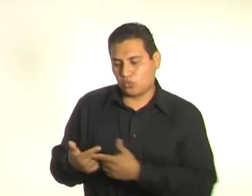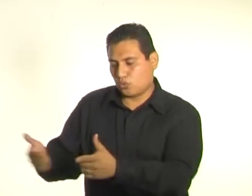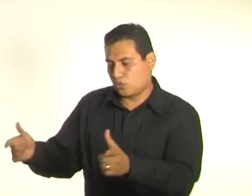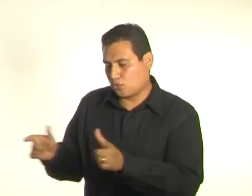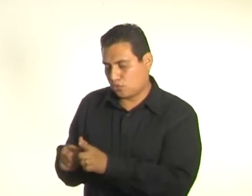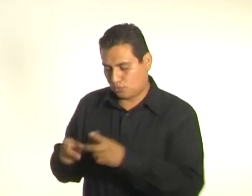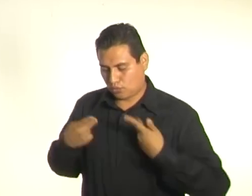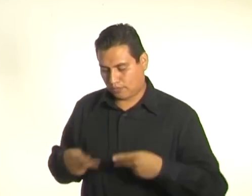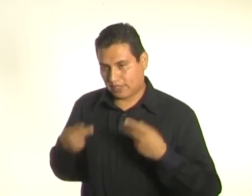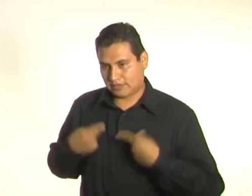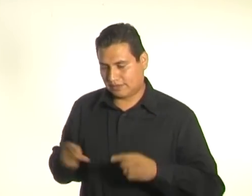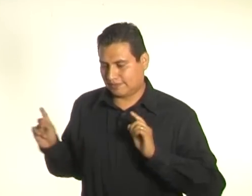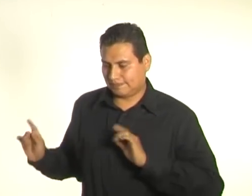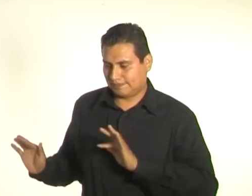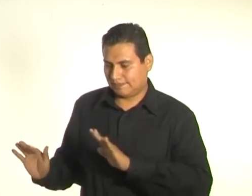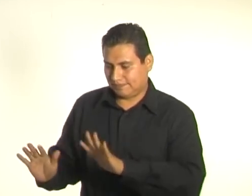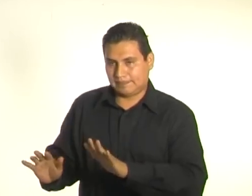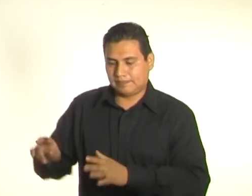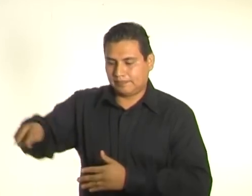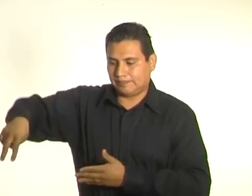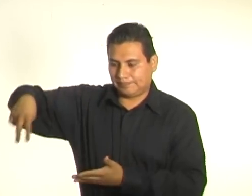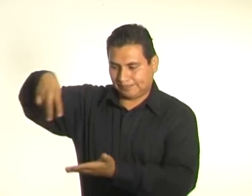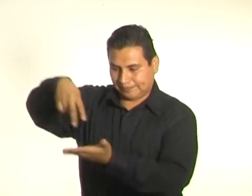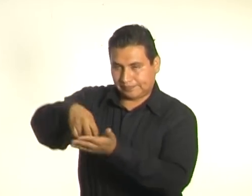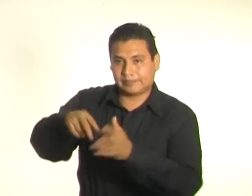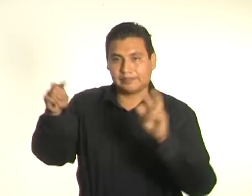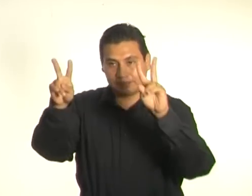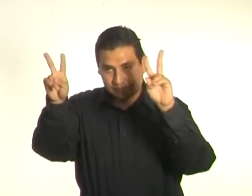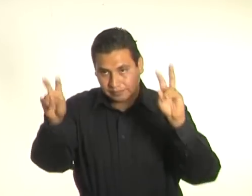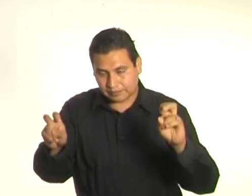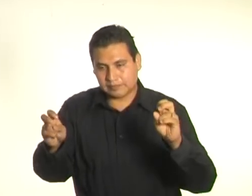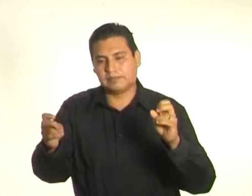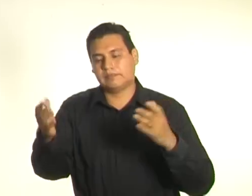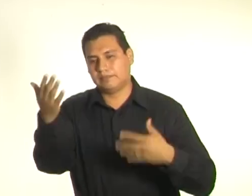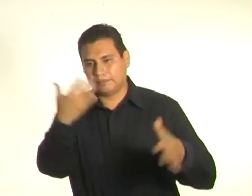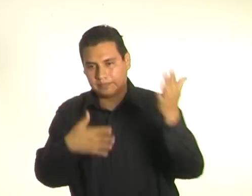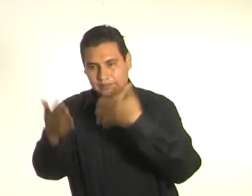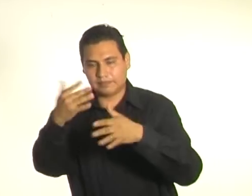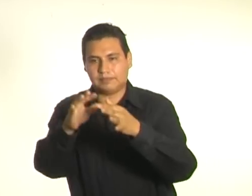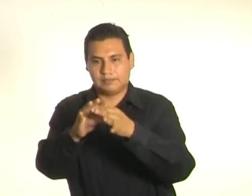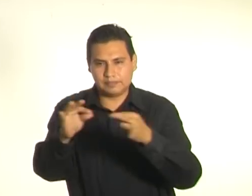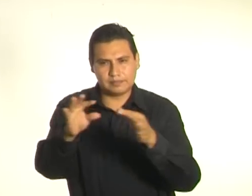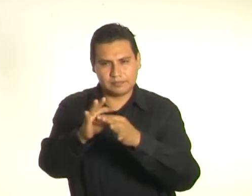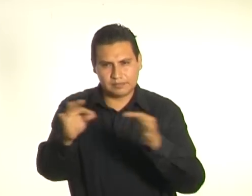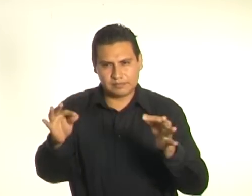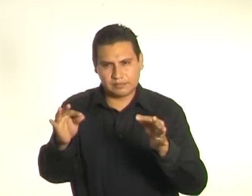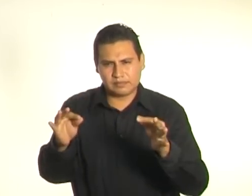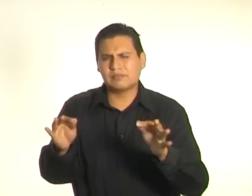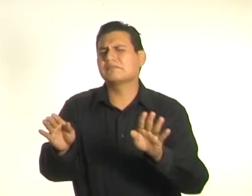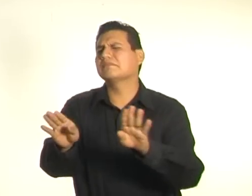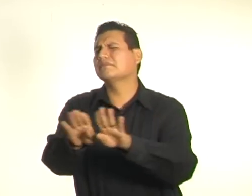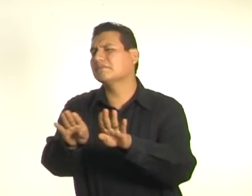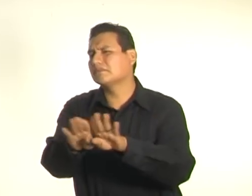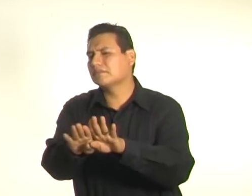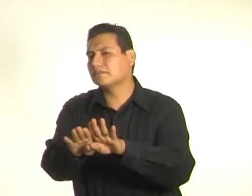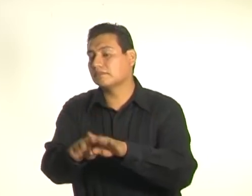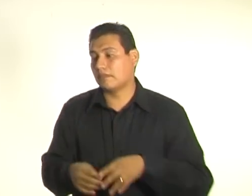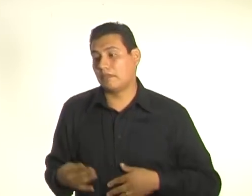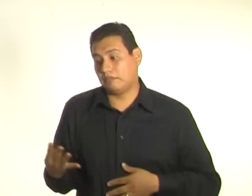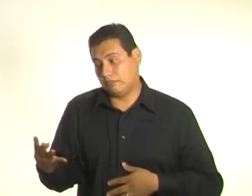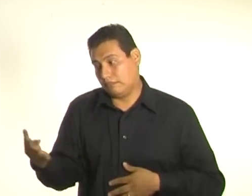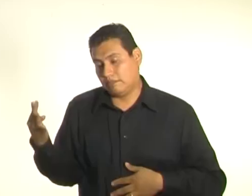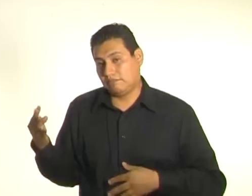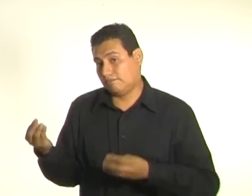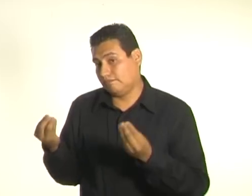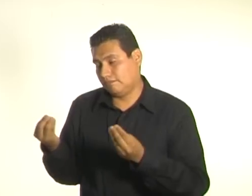les quiero recomendar, ¿sí? Que lo hagan de una manera constructiva, colaborativa, que no discutan, que no peleen,